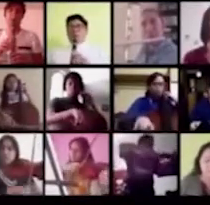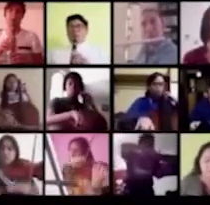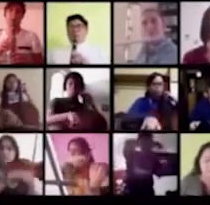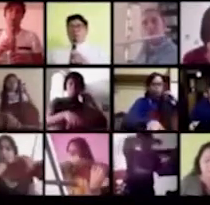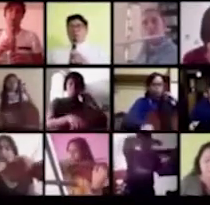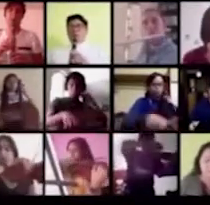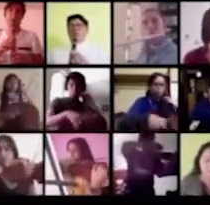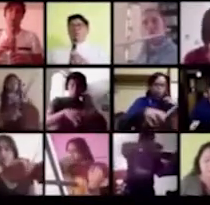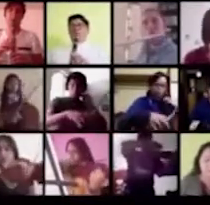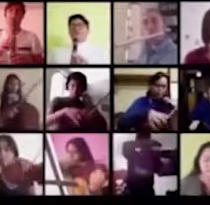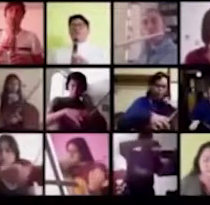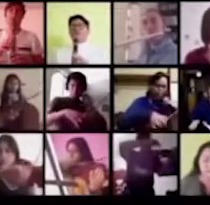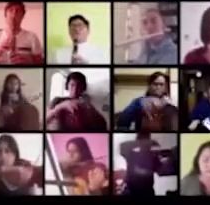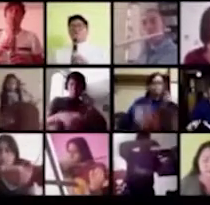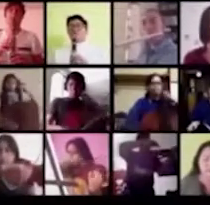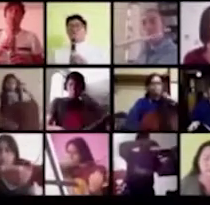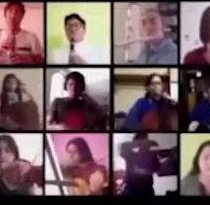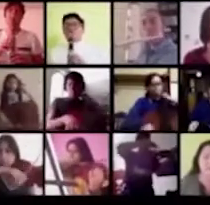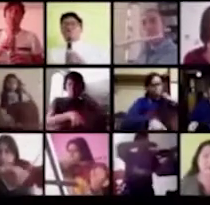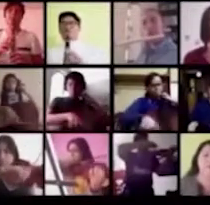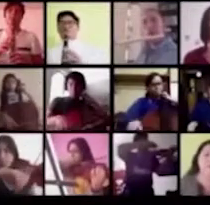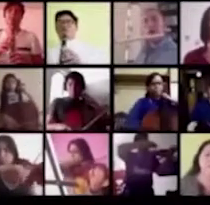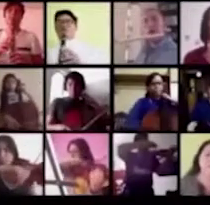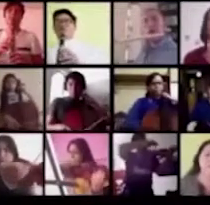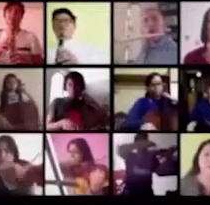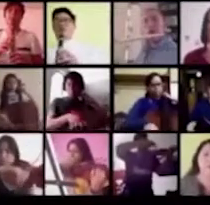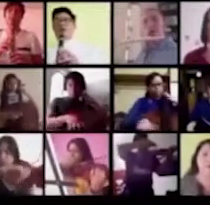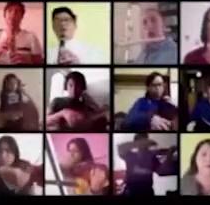Souscríbete al canal